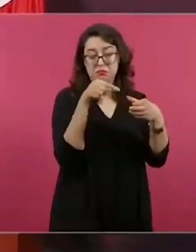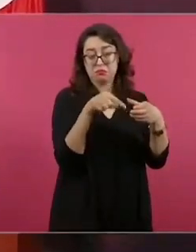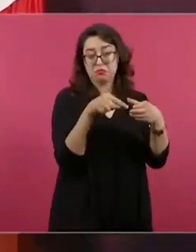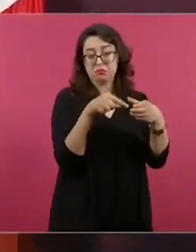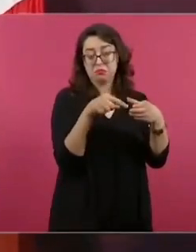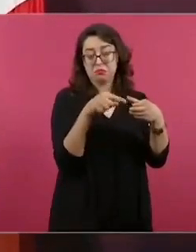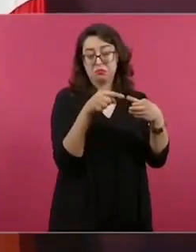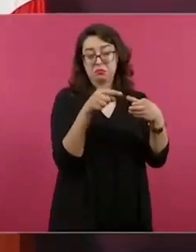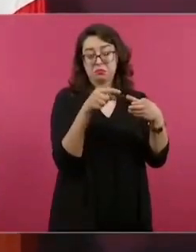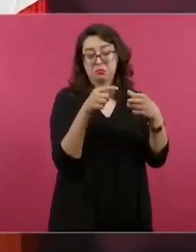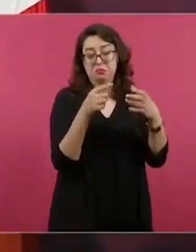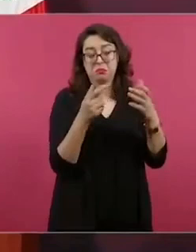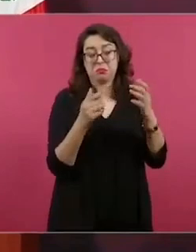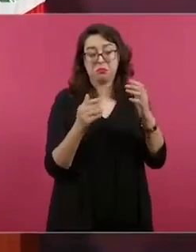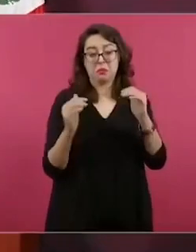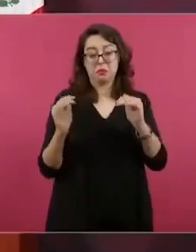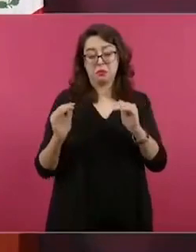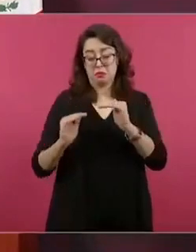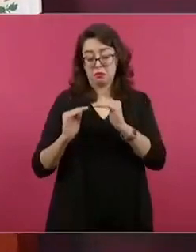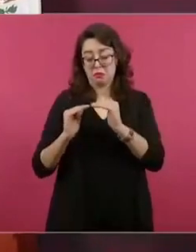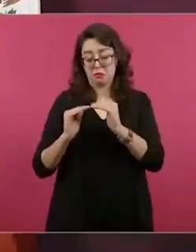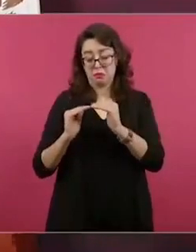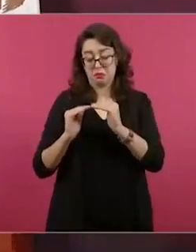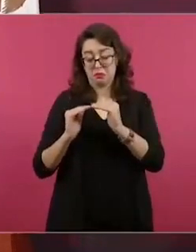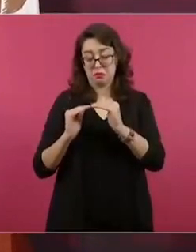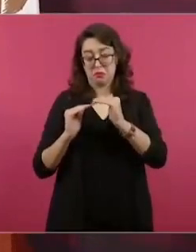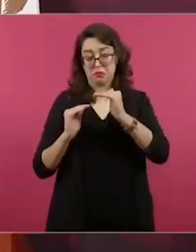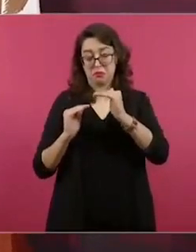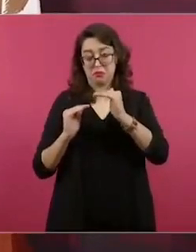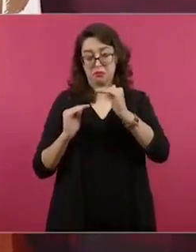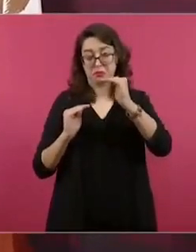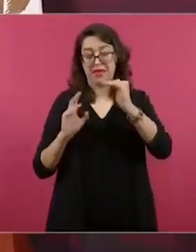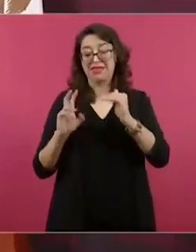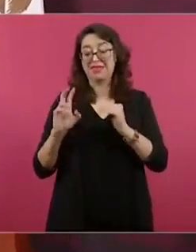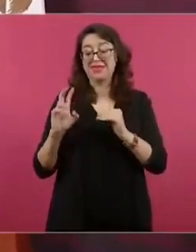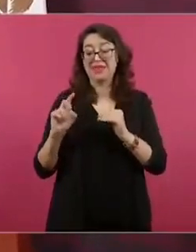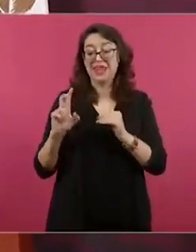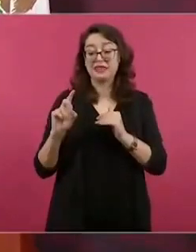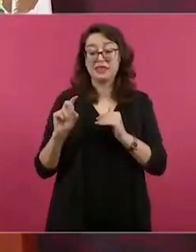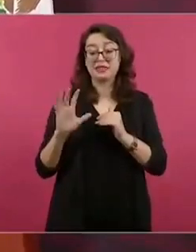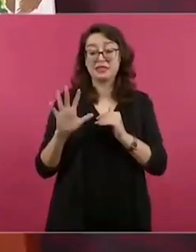veces, 35 veces